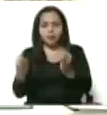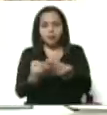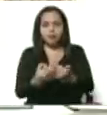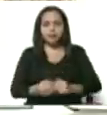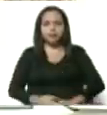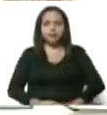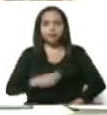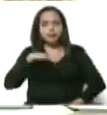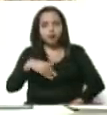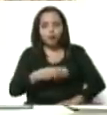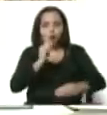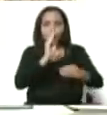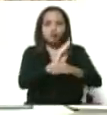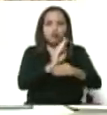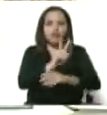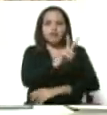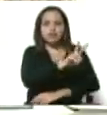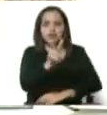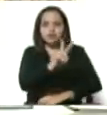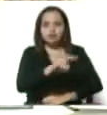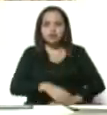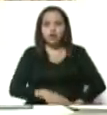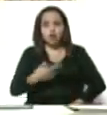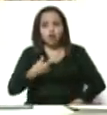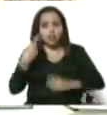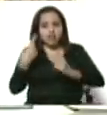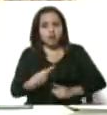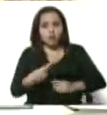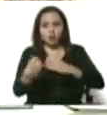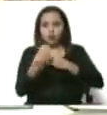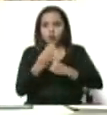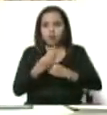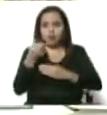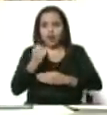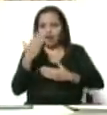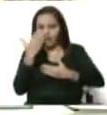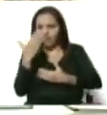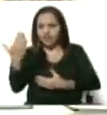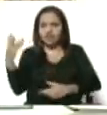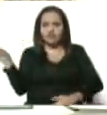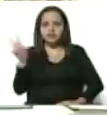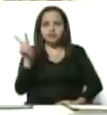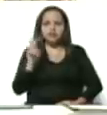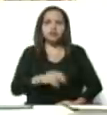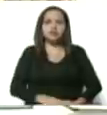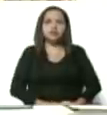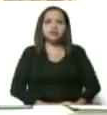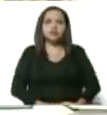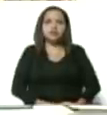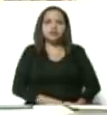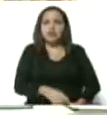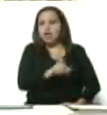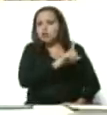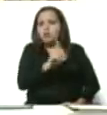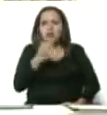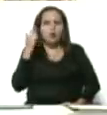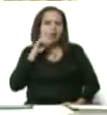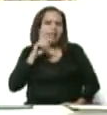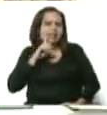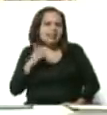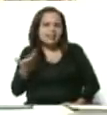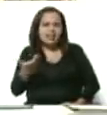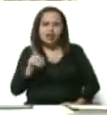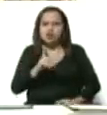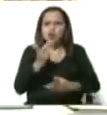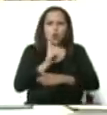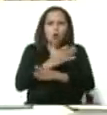para poder cuidar a Venezuela. Yo tengo que cuidarme para estar al frente de Venezuela. Esto no es mamadregallo, esto no es un juego